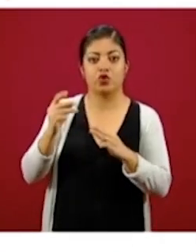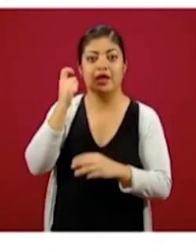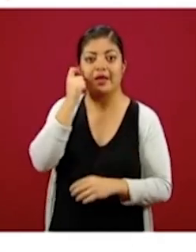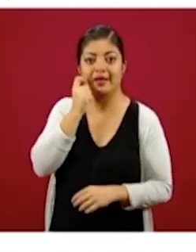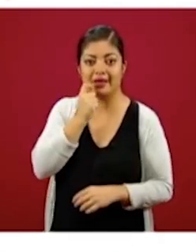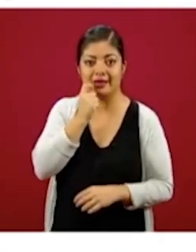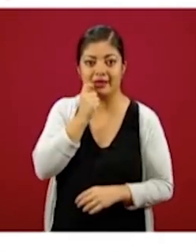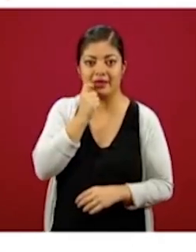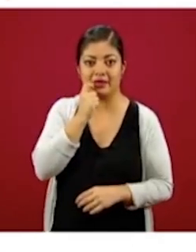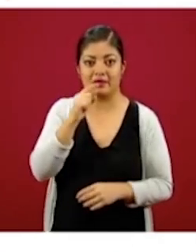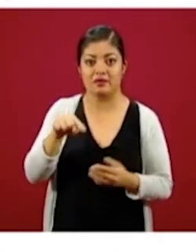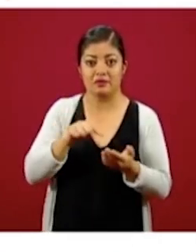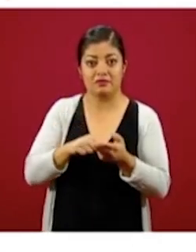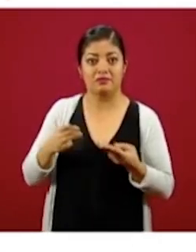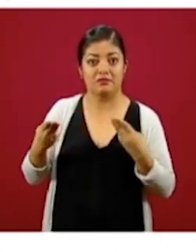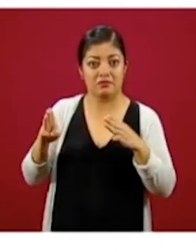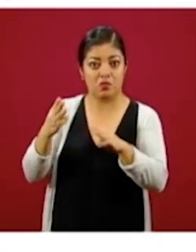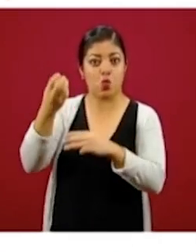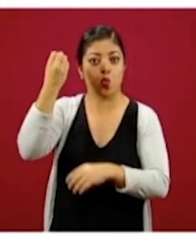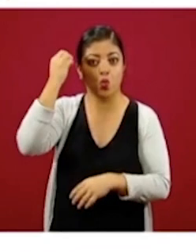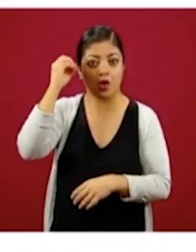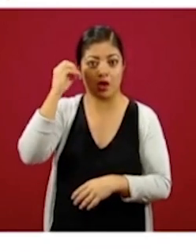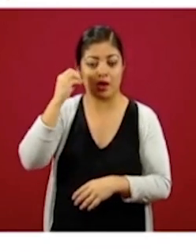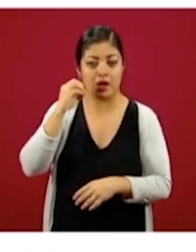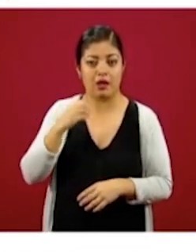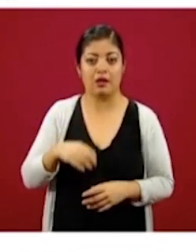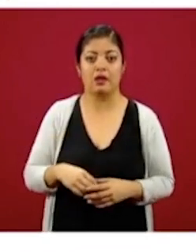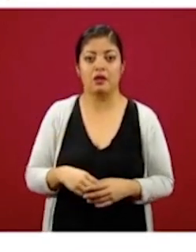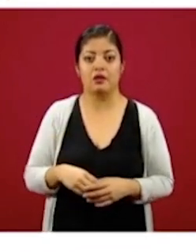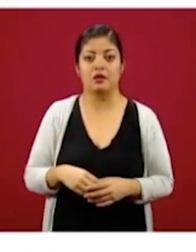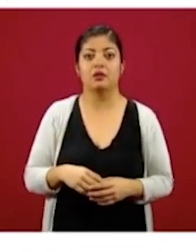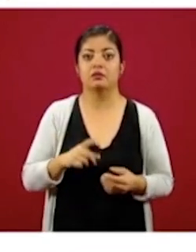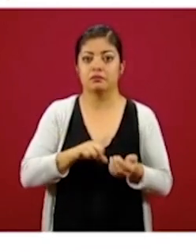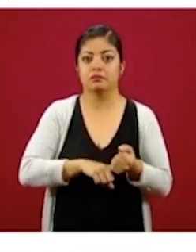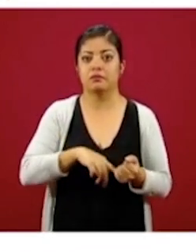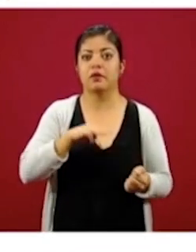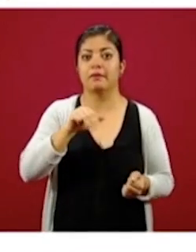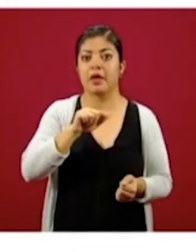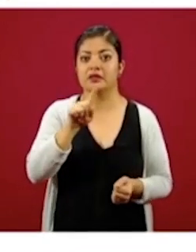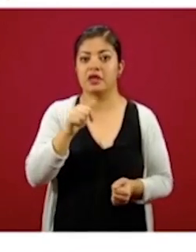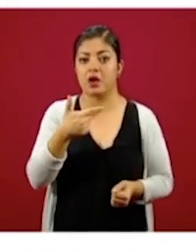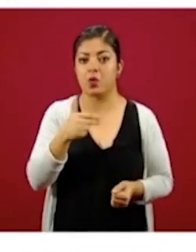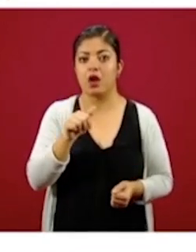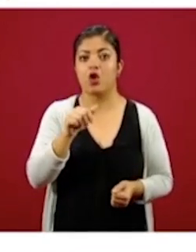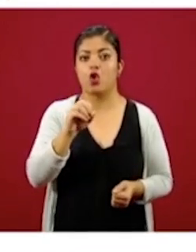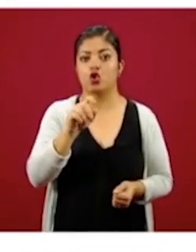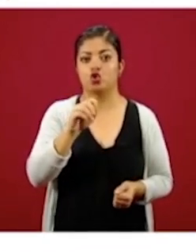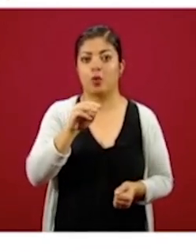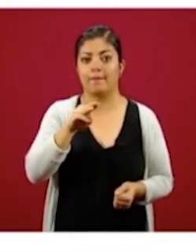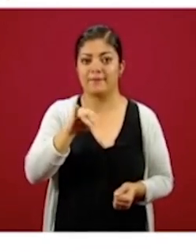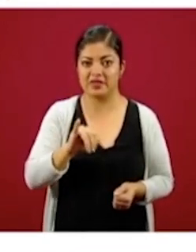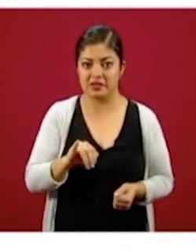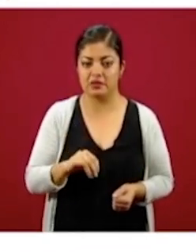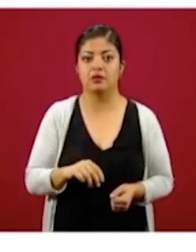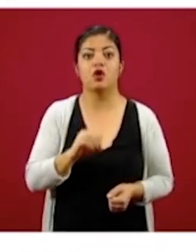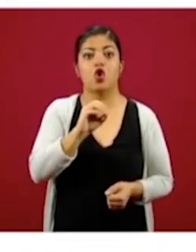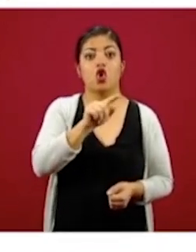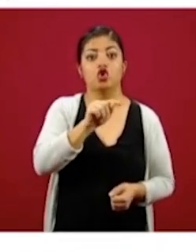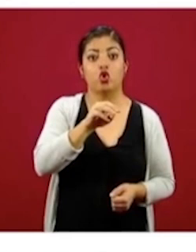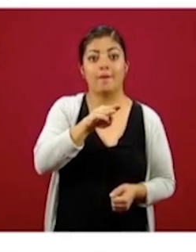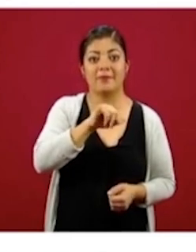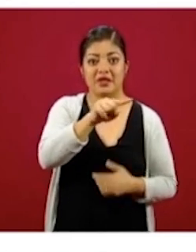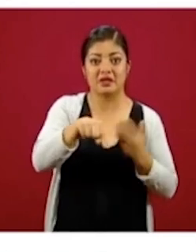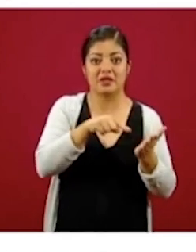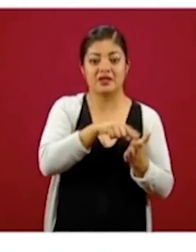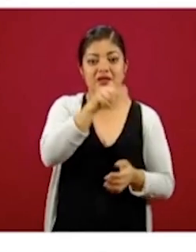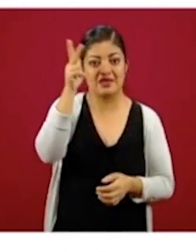sierra y costa sur del estado de Oaxaca, la zona Mazahua-Otomí, la zona Otomí de Hidalgo y